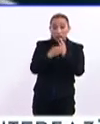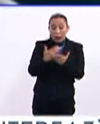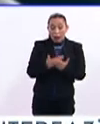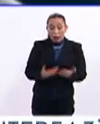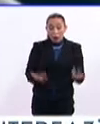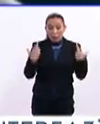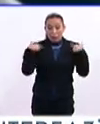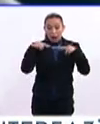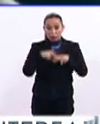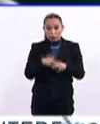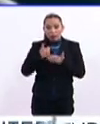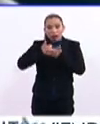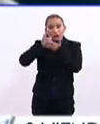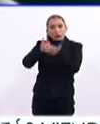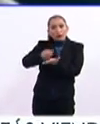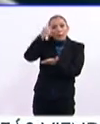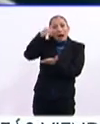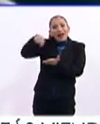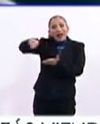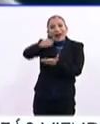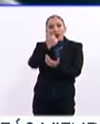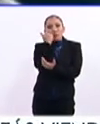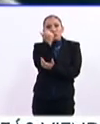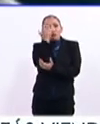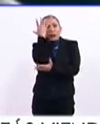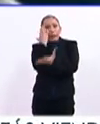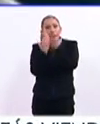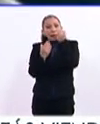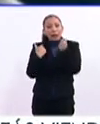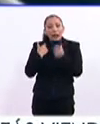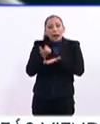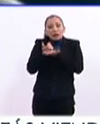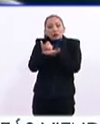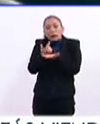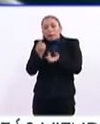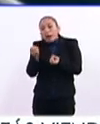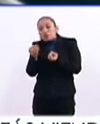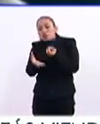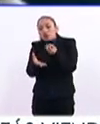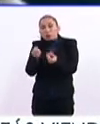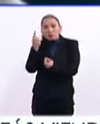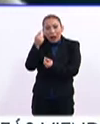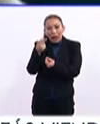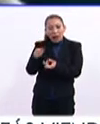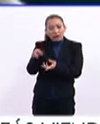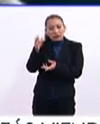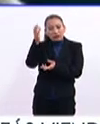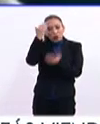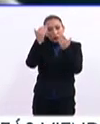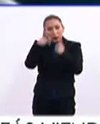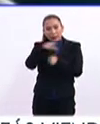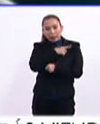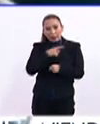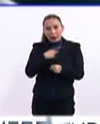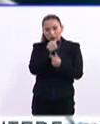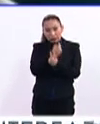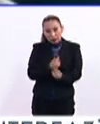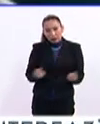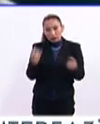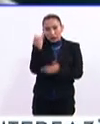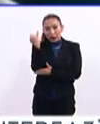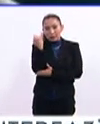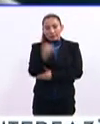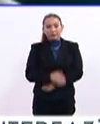maestro es gestor del conocimiento de un alumno, es mediador de la construcción del propio conocimiento que tiene que hacer el niño